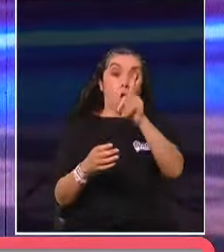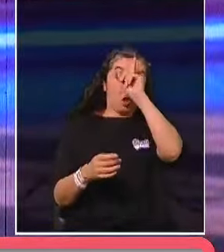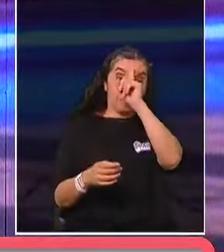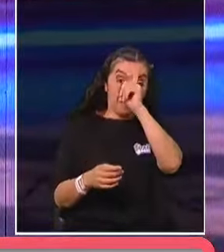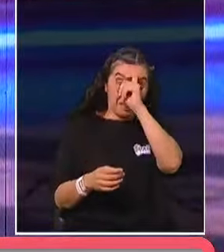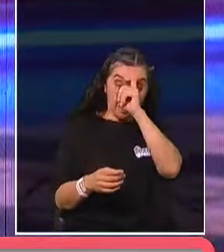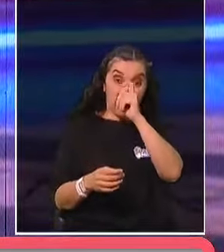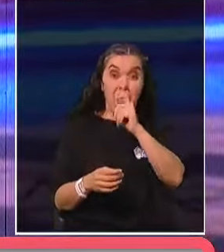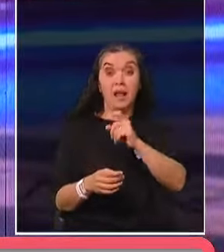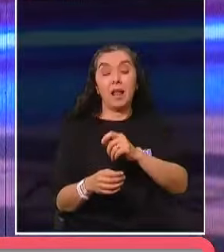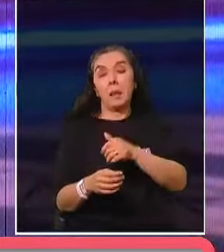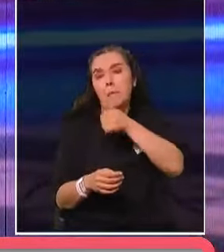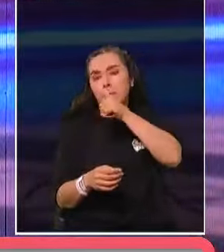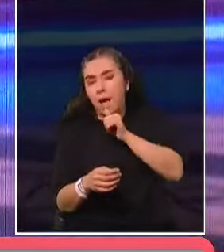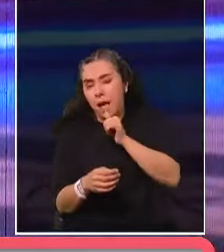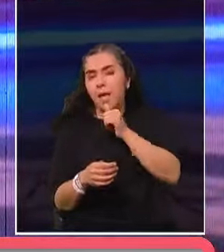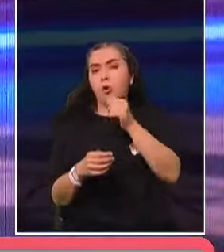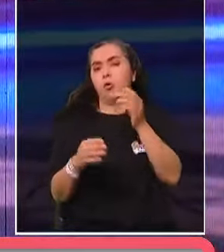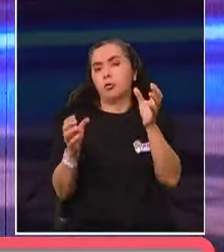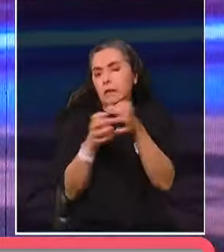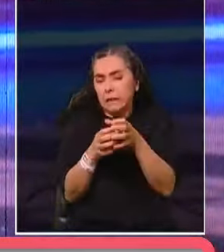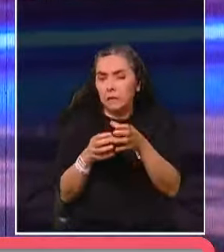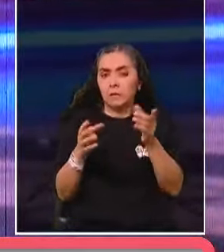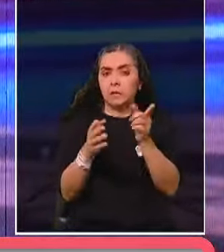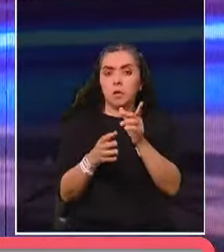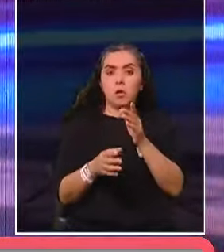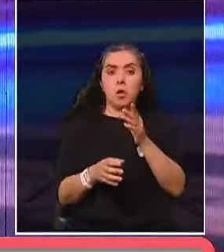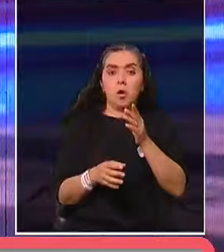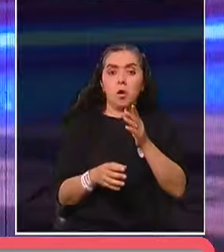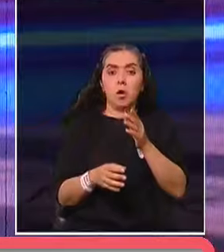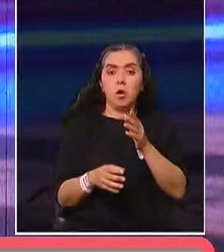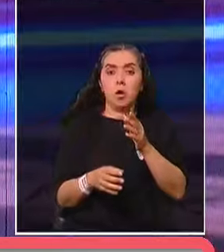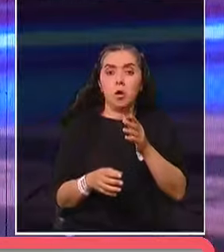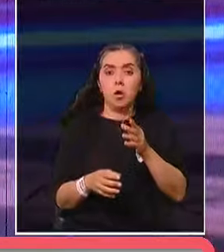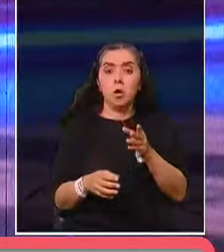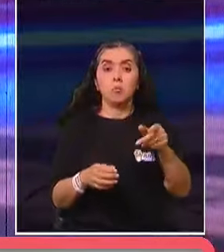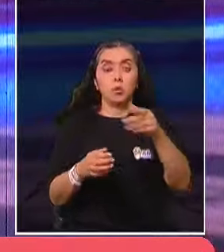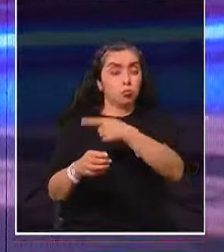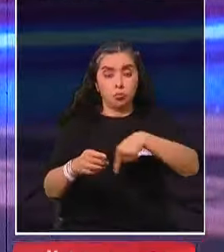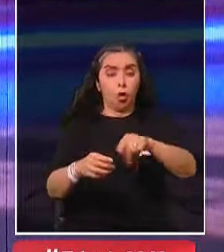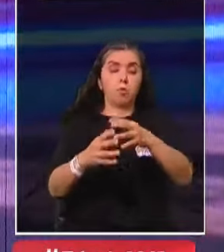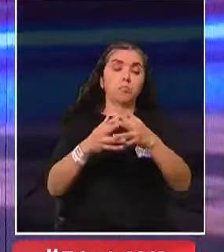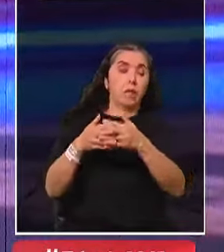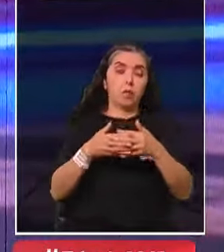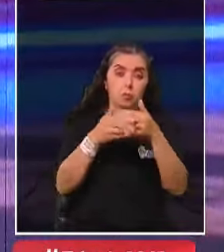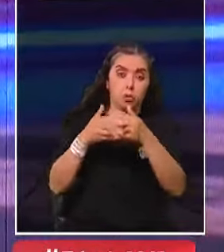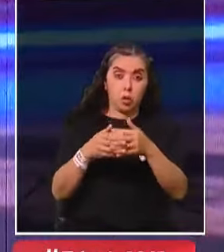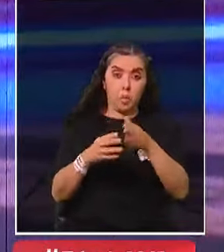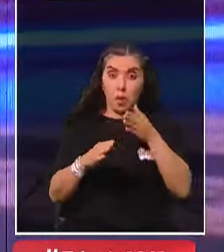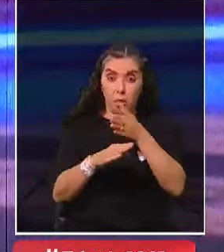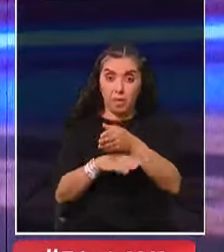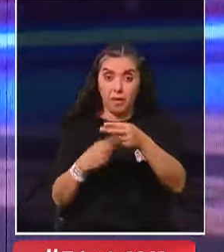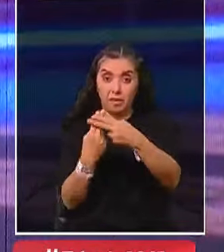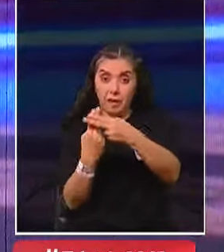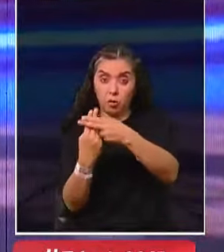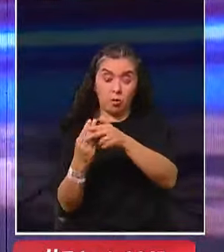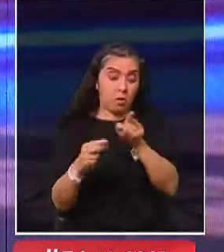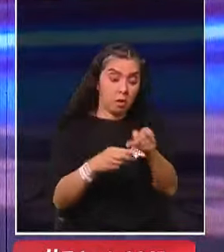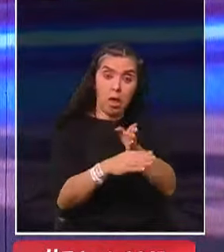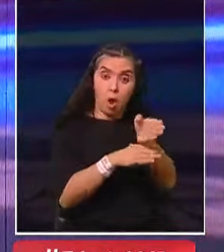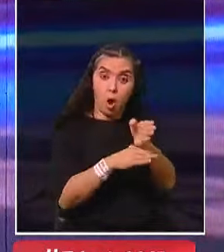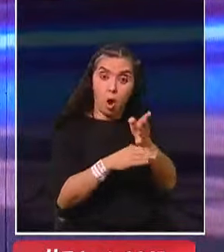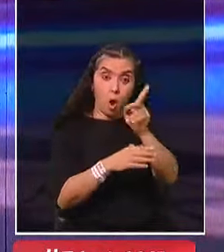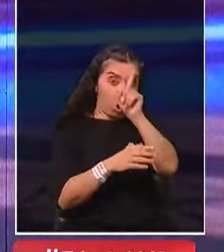hospital que son los típicos children's hospitals, que están por todos Estados Unidos, pero entrar a Teletón y entrar a un hospital